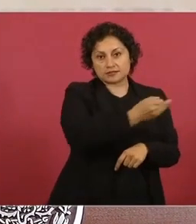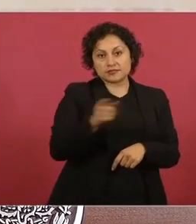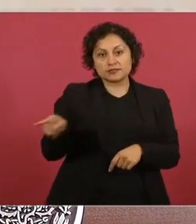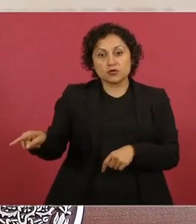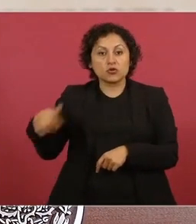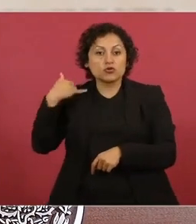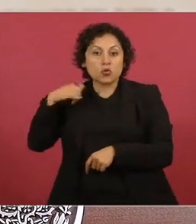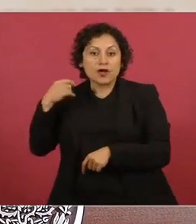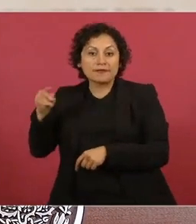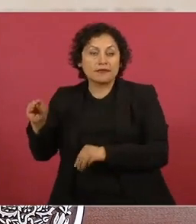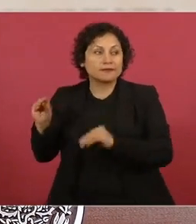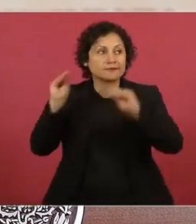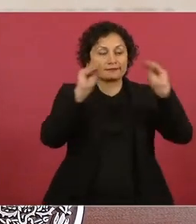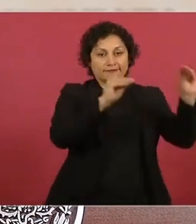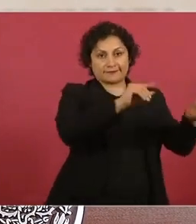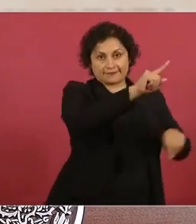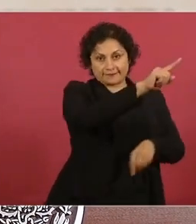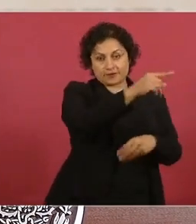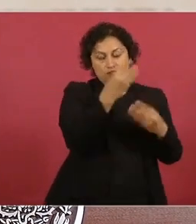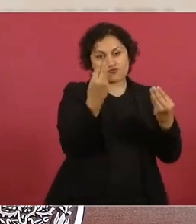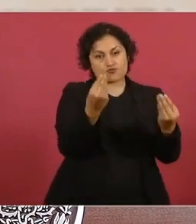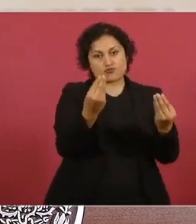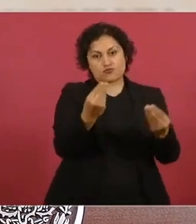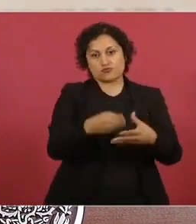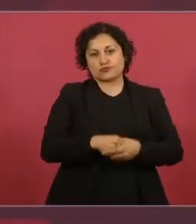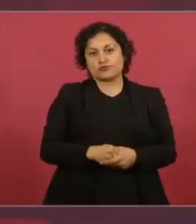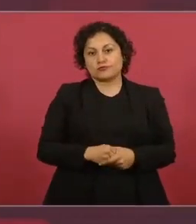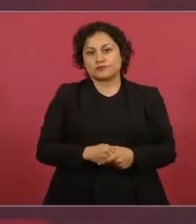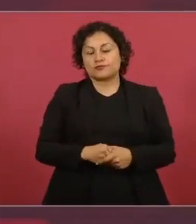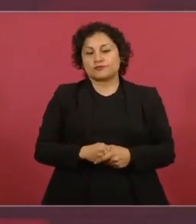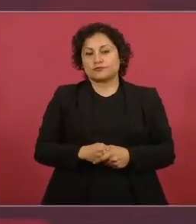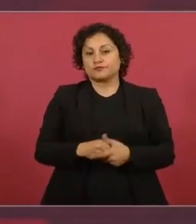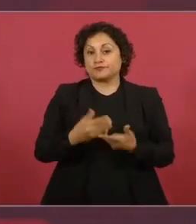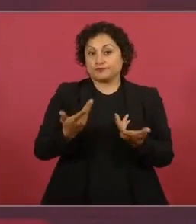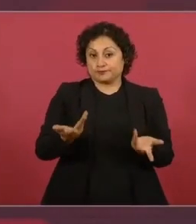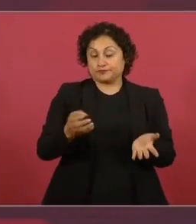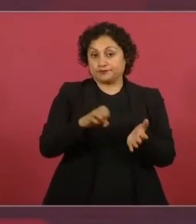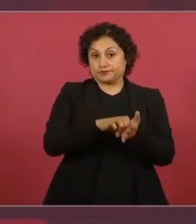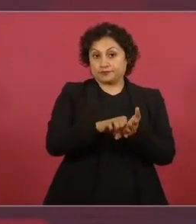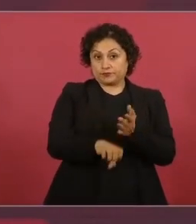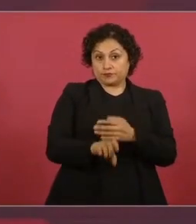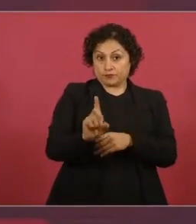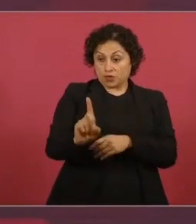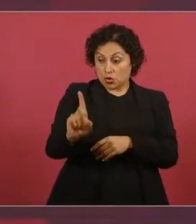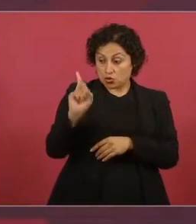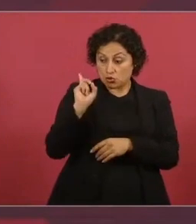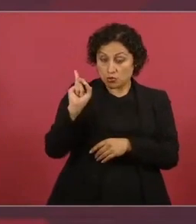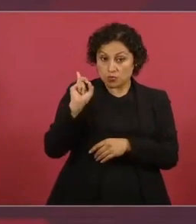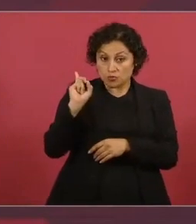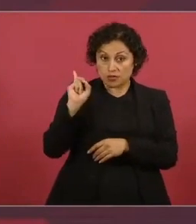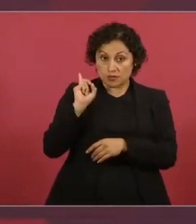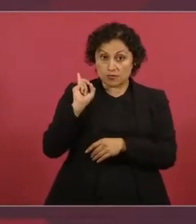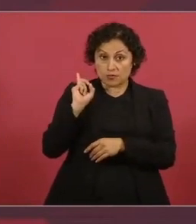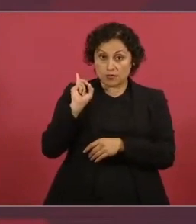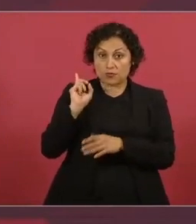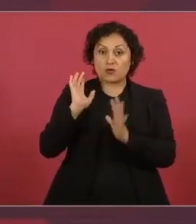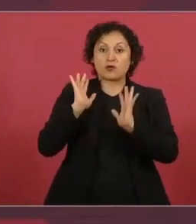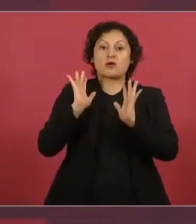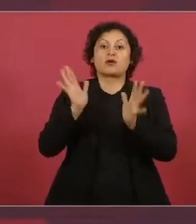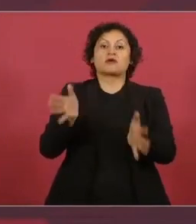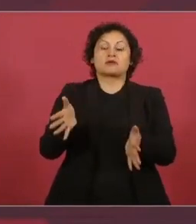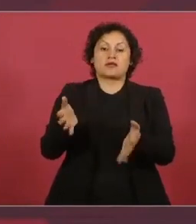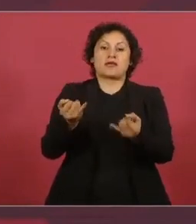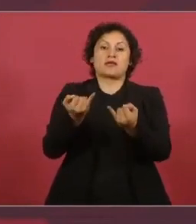y ahora el domingo inauguramos un parque La